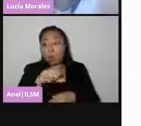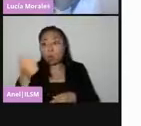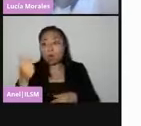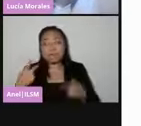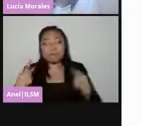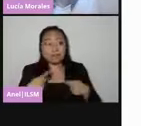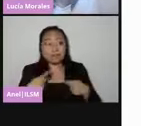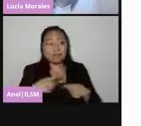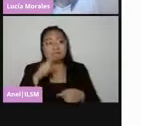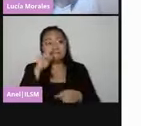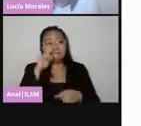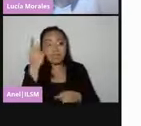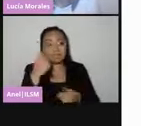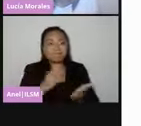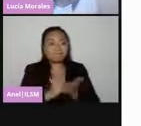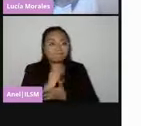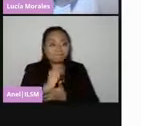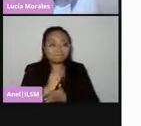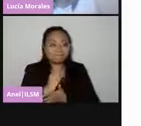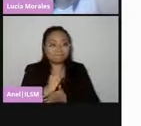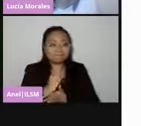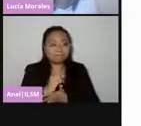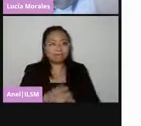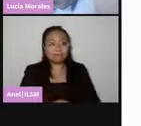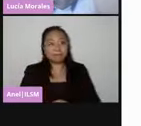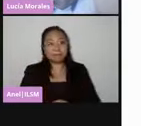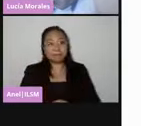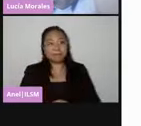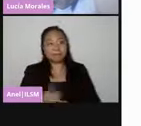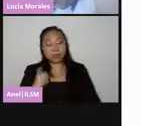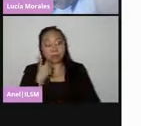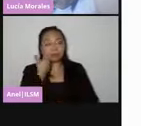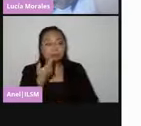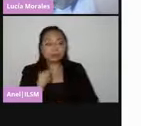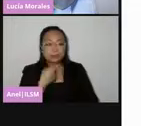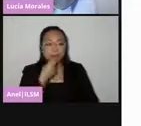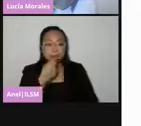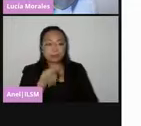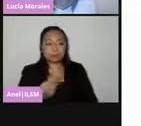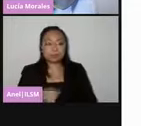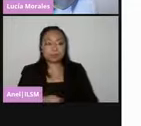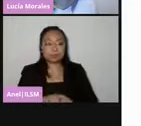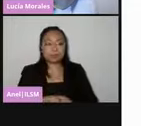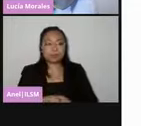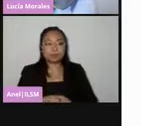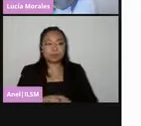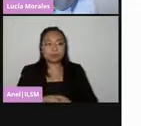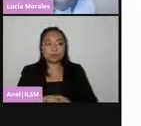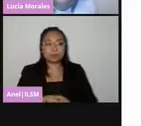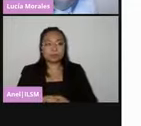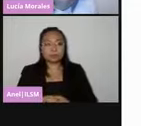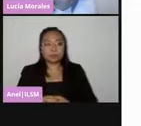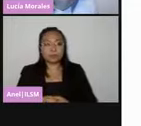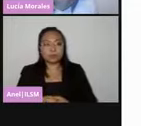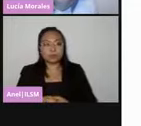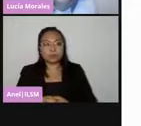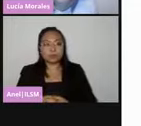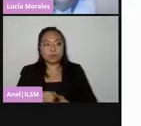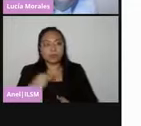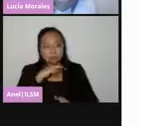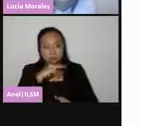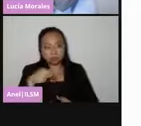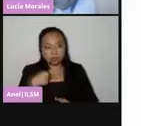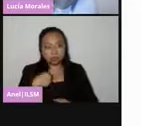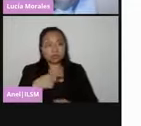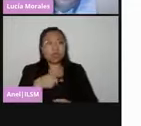decidan por ellas y por ellos. Quiero mencionarles que a través de la Estrategia Nacional de Cultura